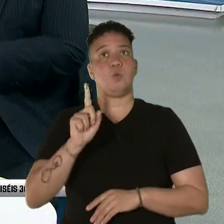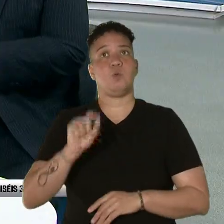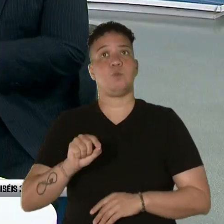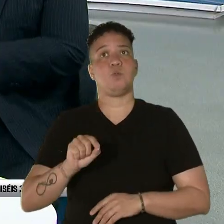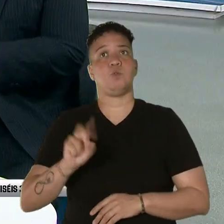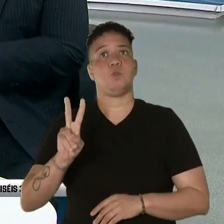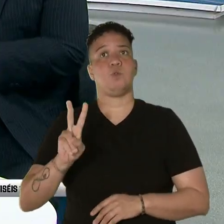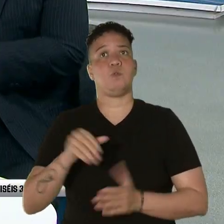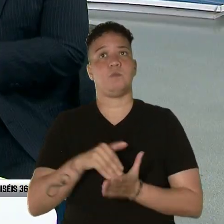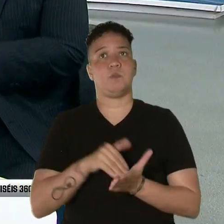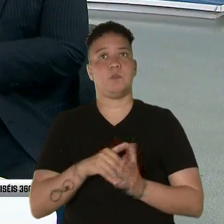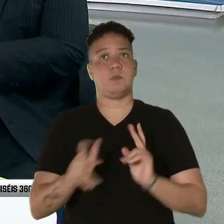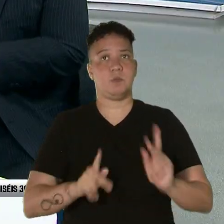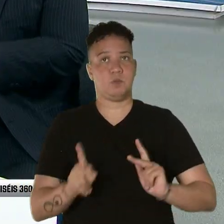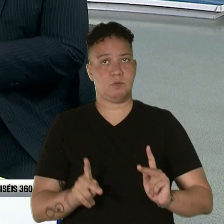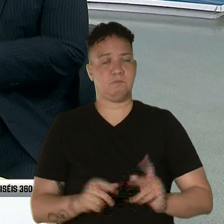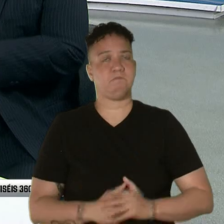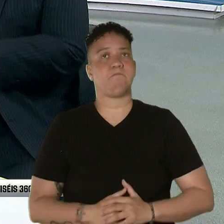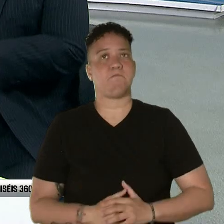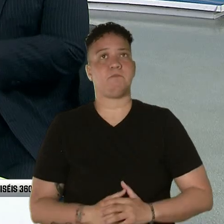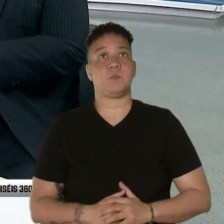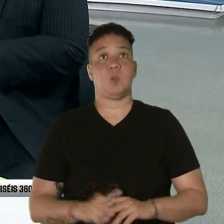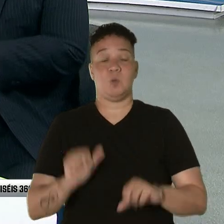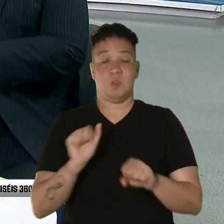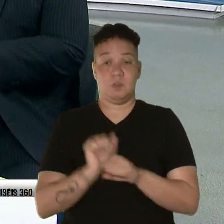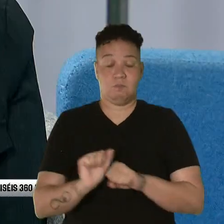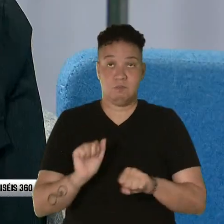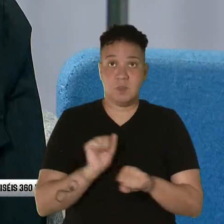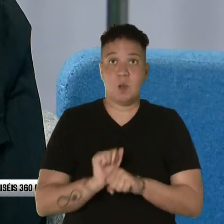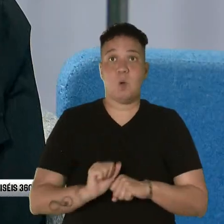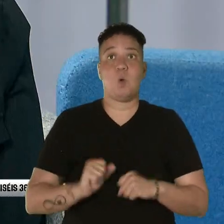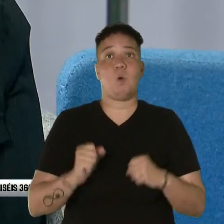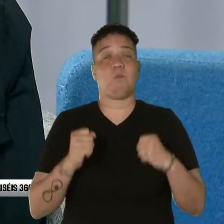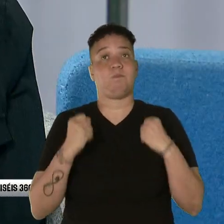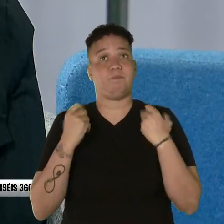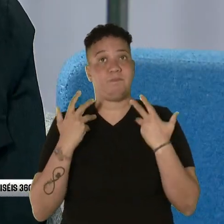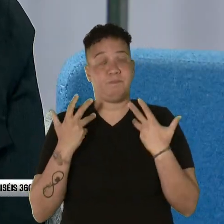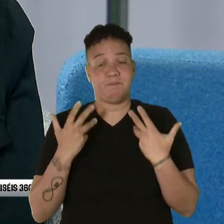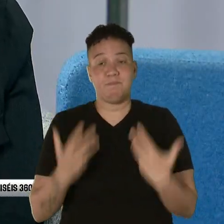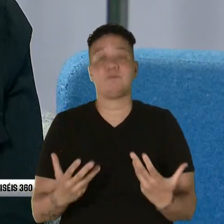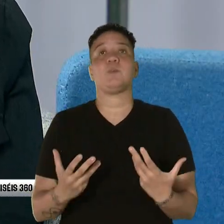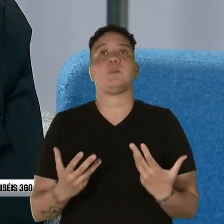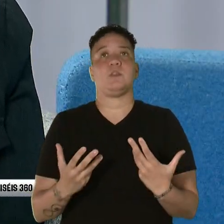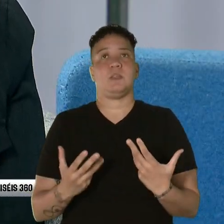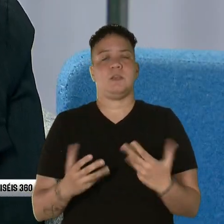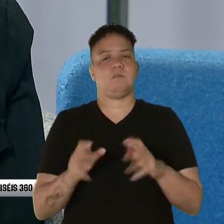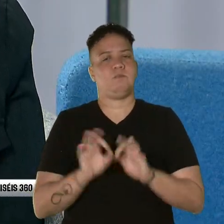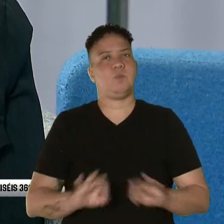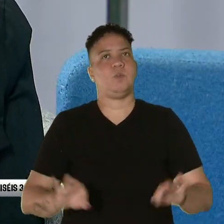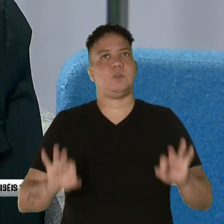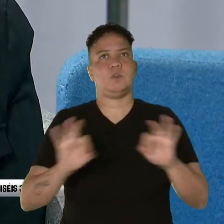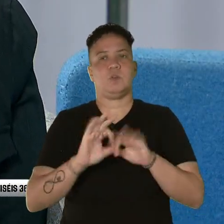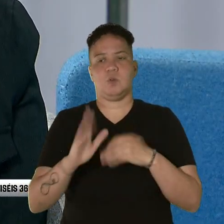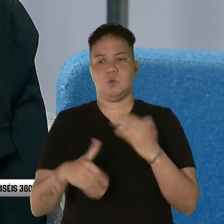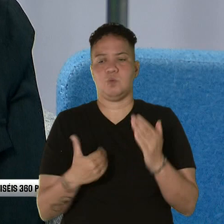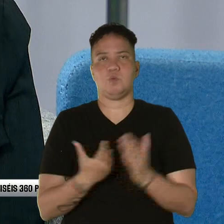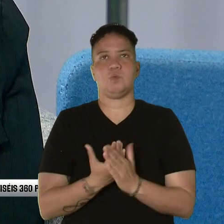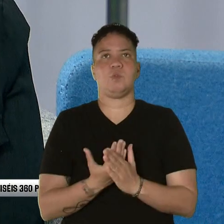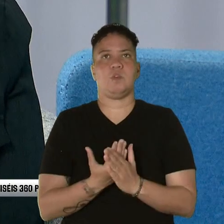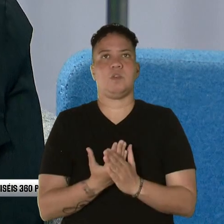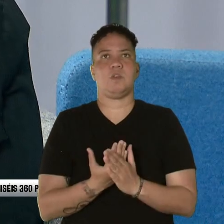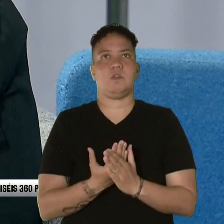Así que es un trabajo oneroso para las personas que trabajan en Medicaid. Así que es importante que todo el mundo